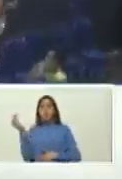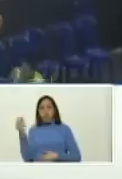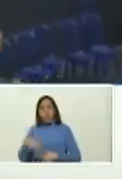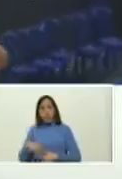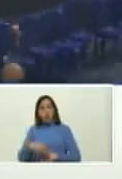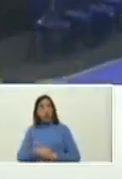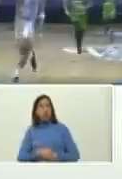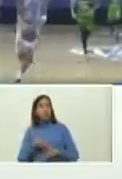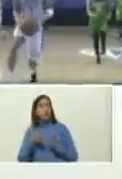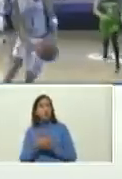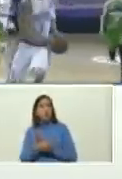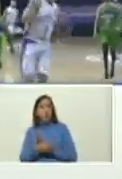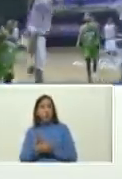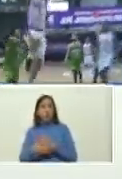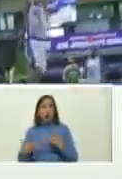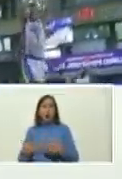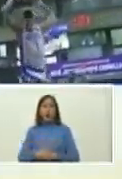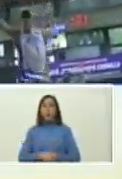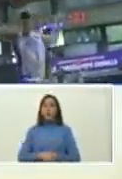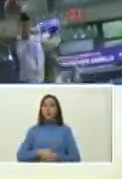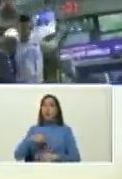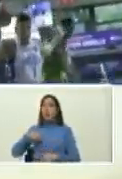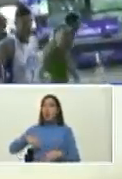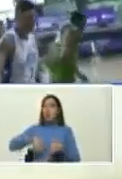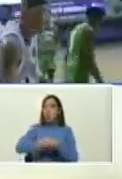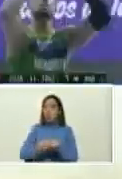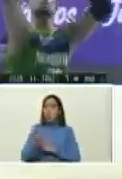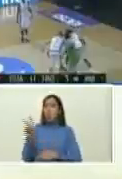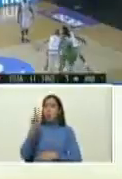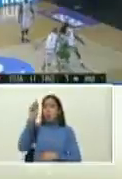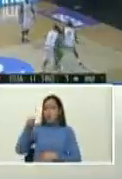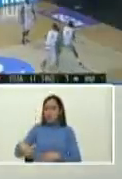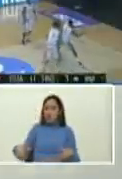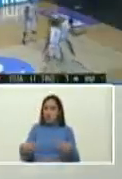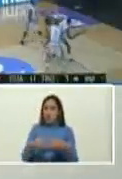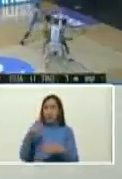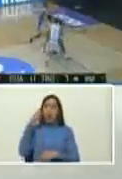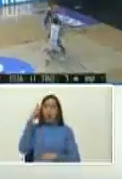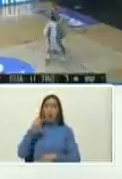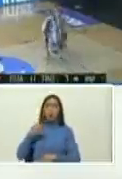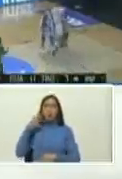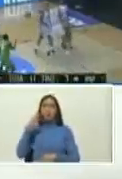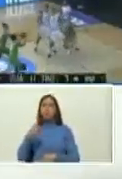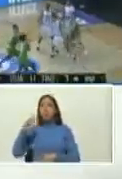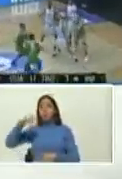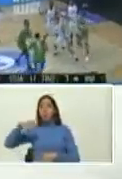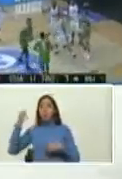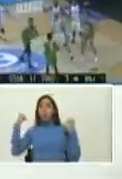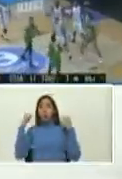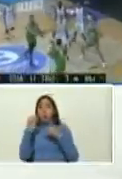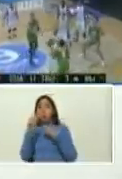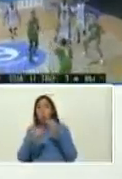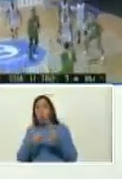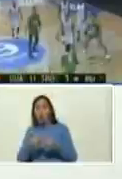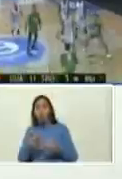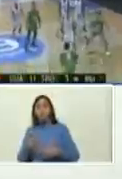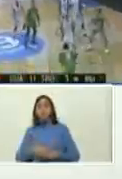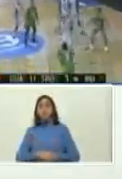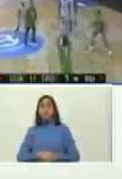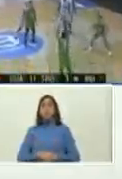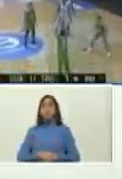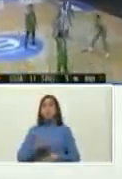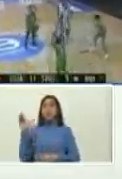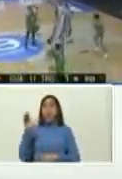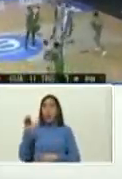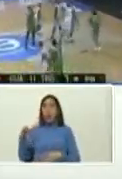presidente que de igual forma está el fútbol profesional venezolano hoy por cierto se está dando un clásico nacional en el fútbol el Caracas